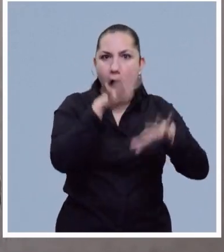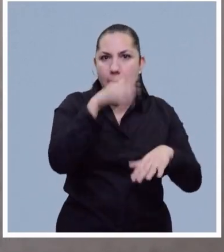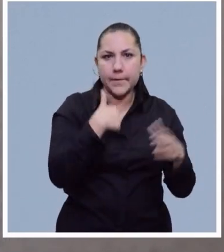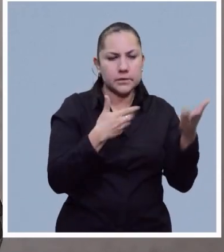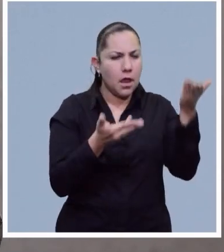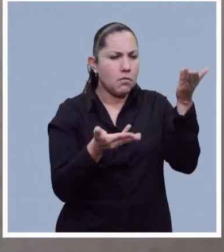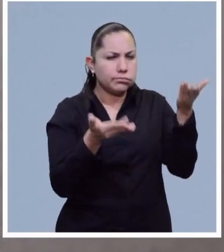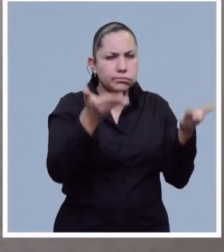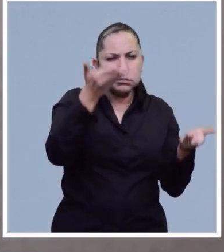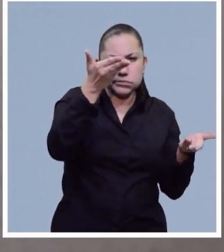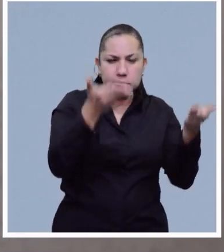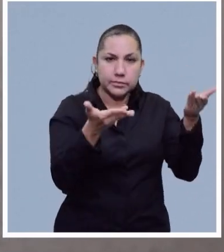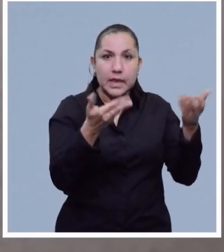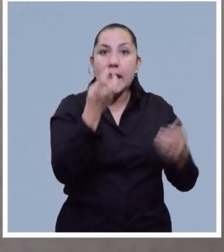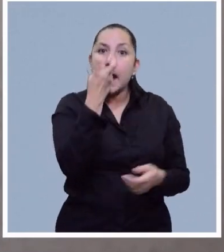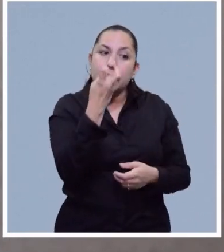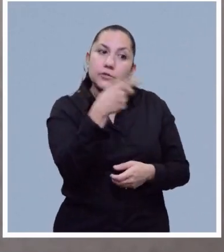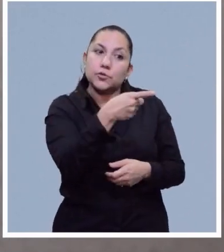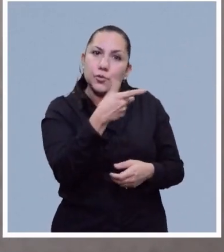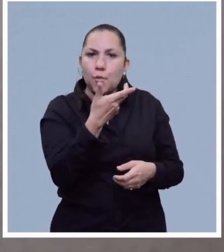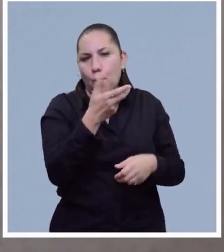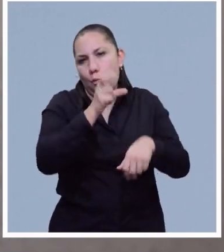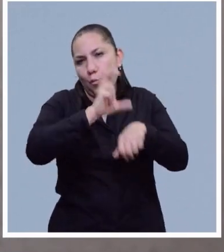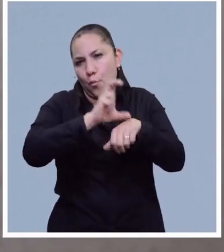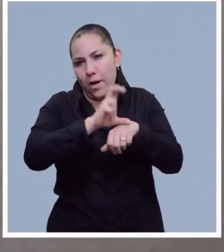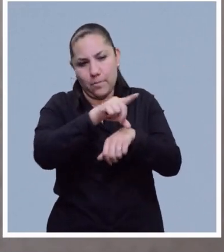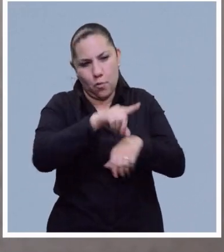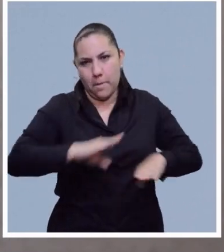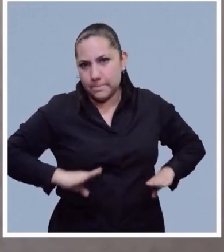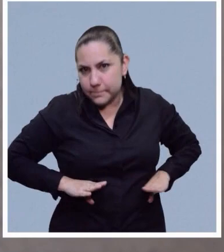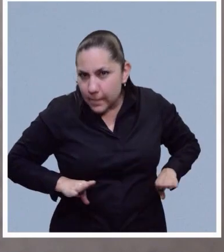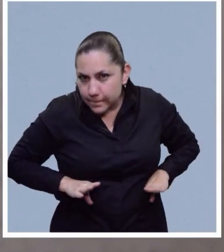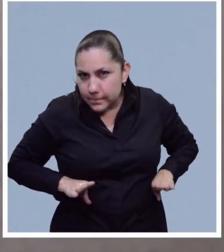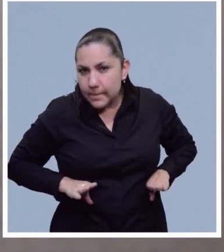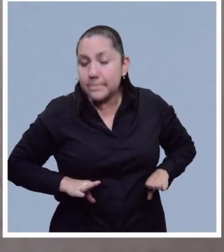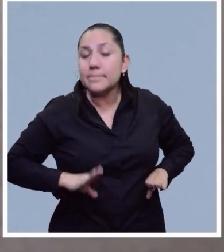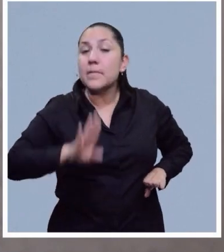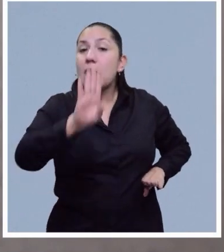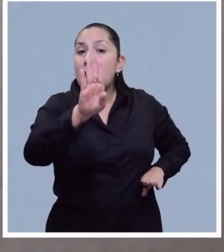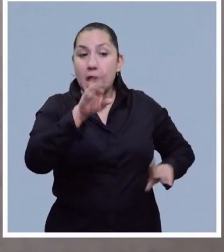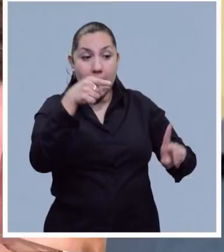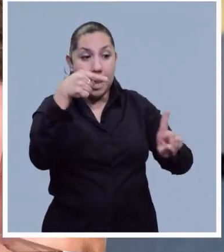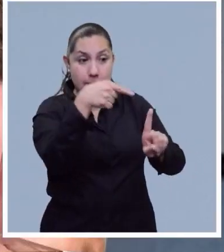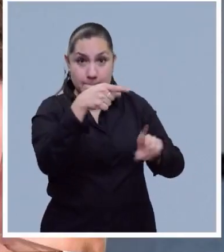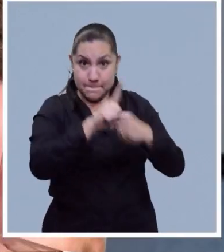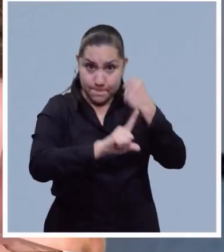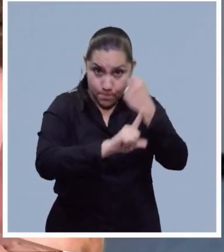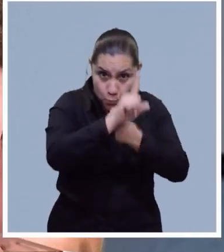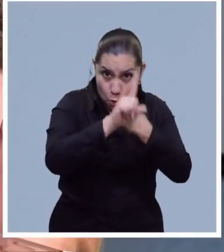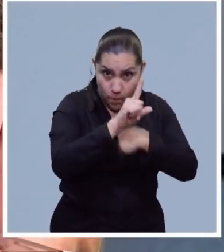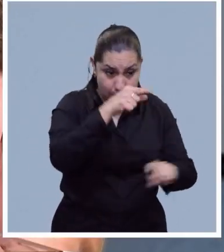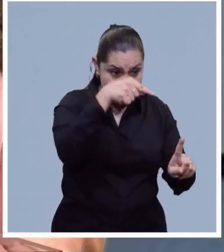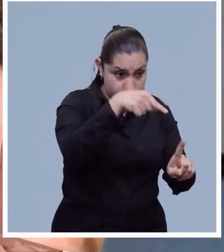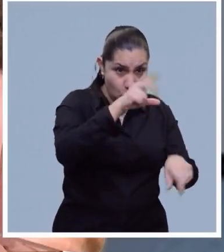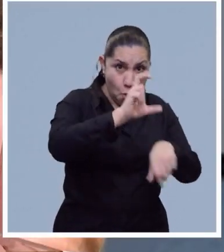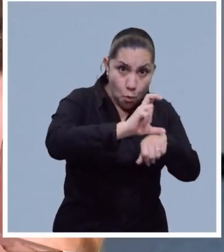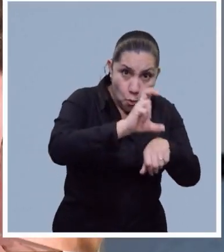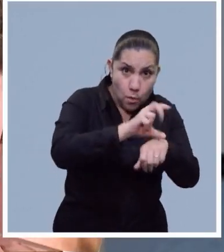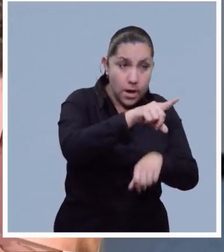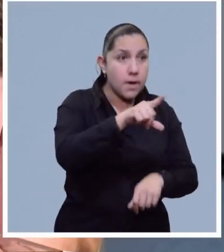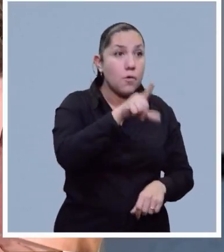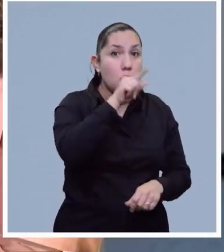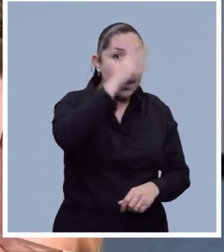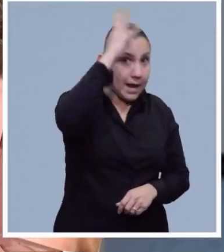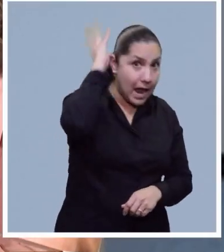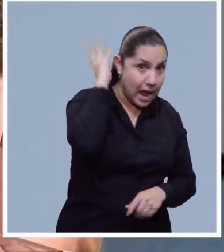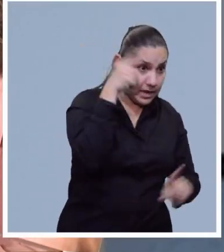venas. Y eso es lo que tiene el huevo. Ahora, el problema no está en el huevo ni en la gallina. El problema está en los humanos. Una